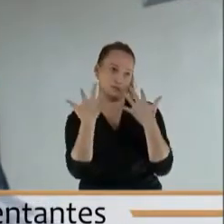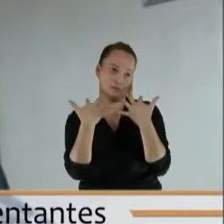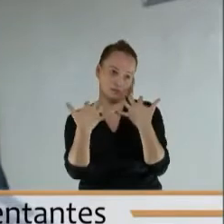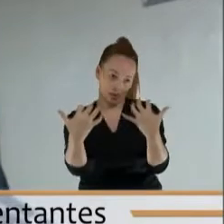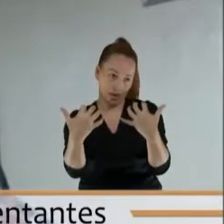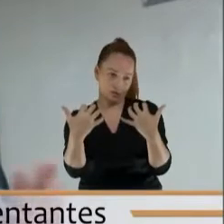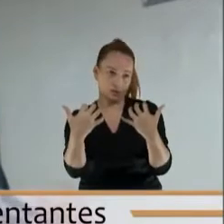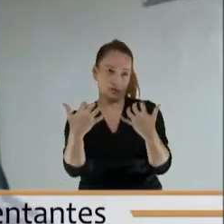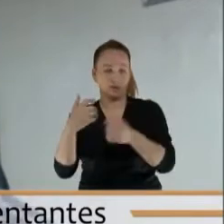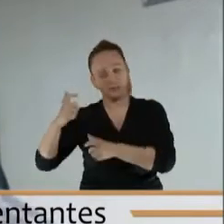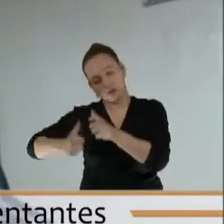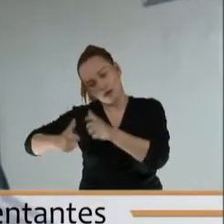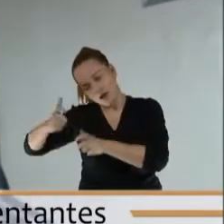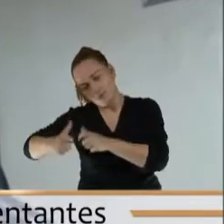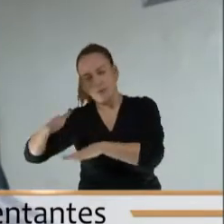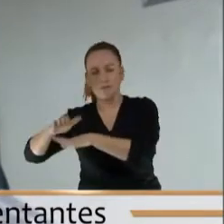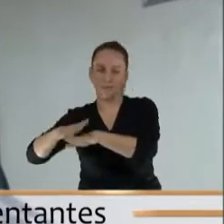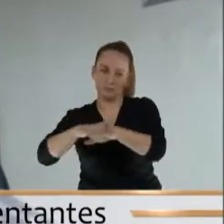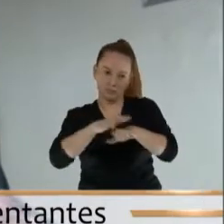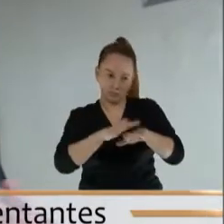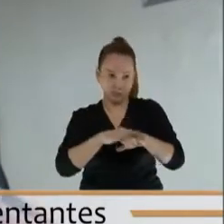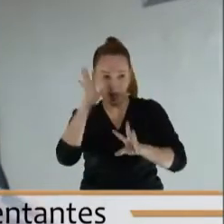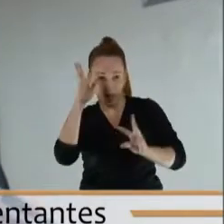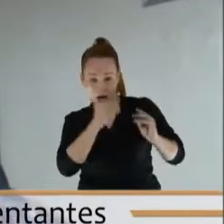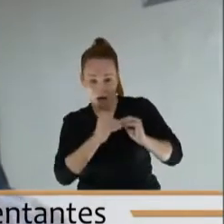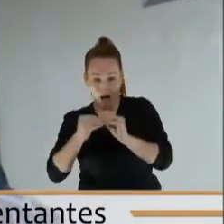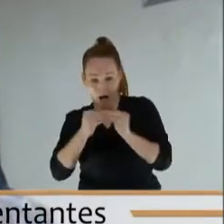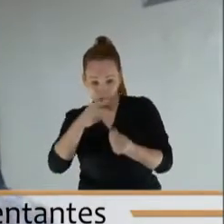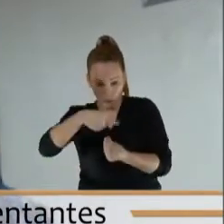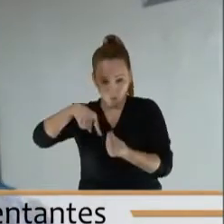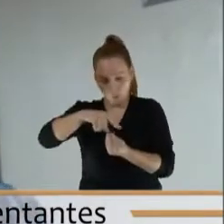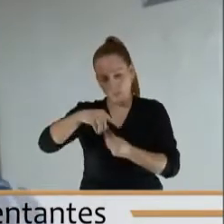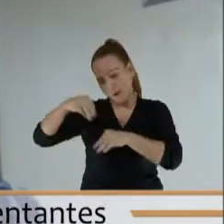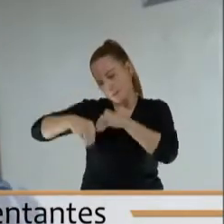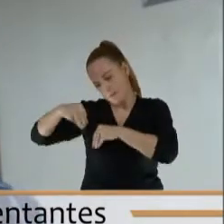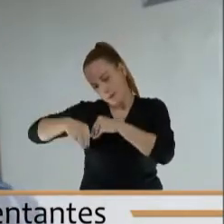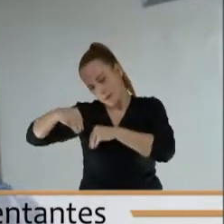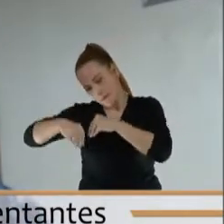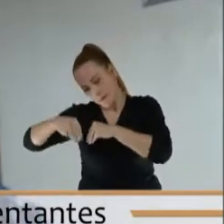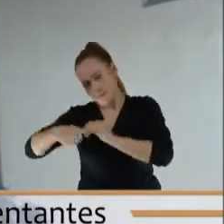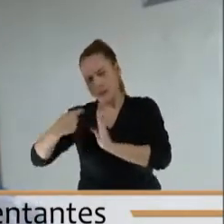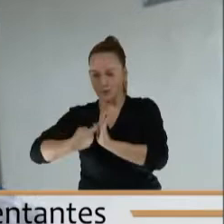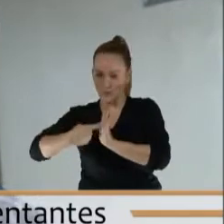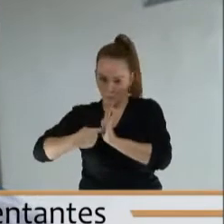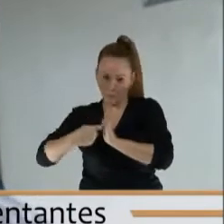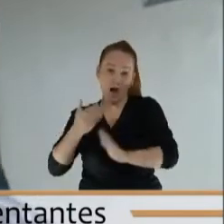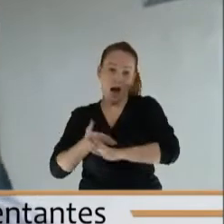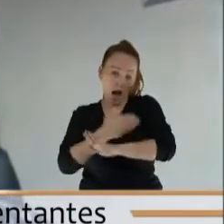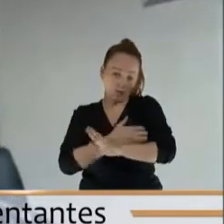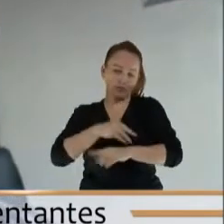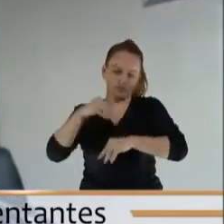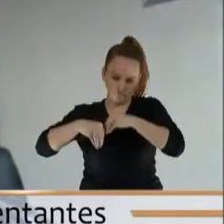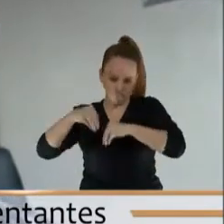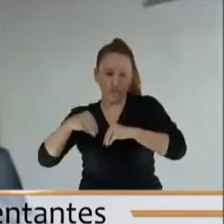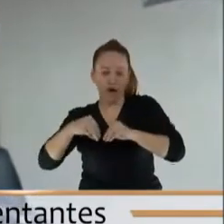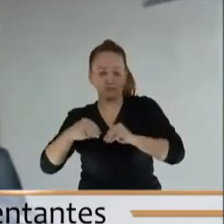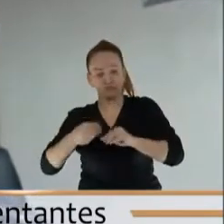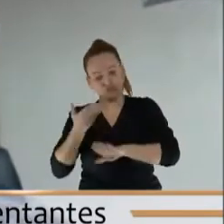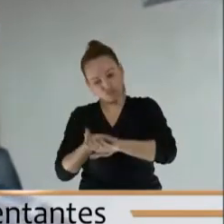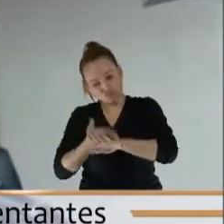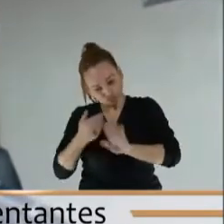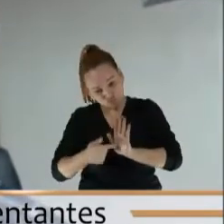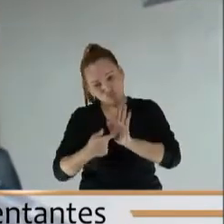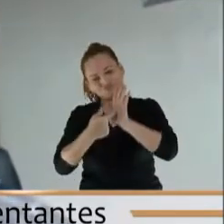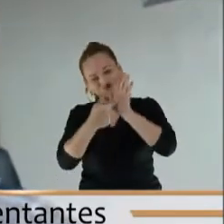nos permitan o le permitan a los conciliadores poder elaborar este documentico que ya se está elaborando y poderlo plantear para